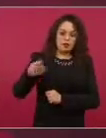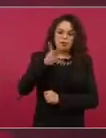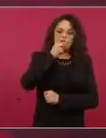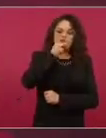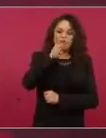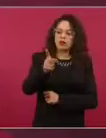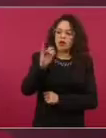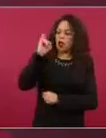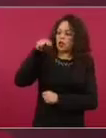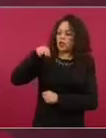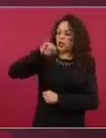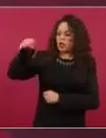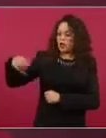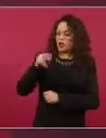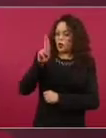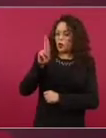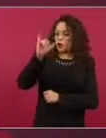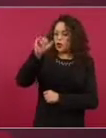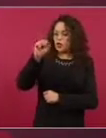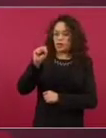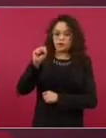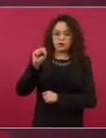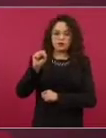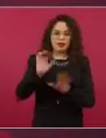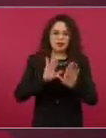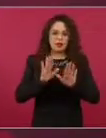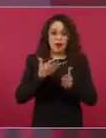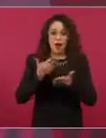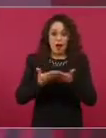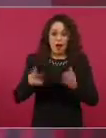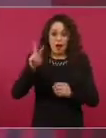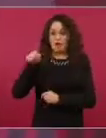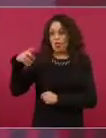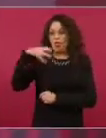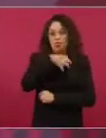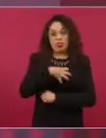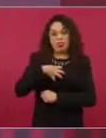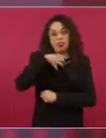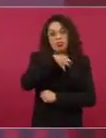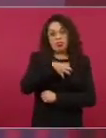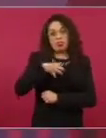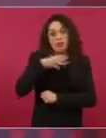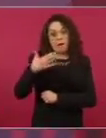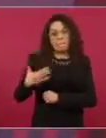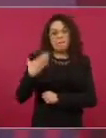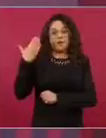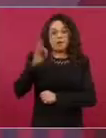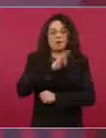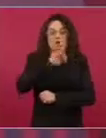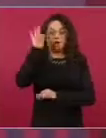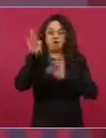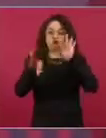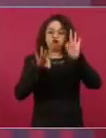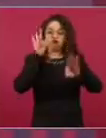Ahora se da angusto insultándome.